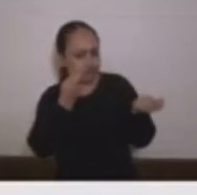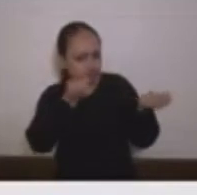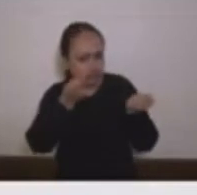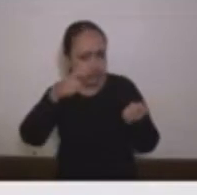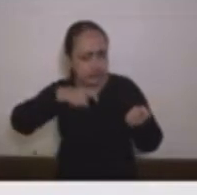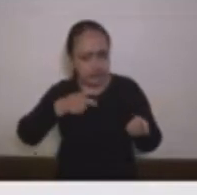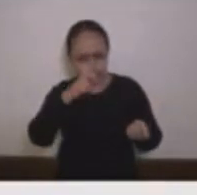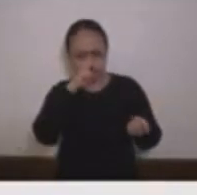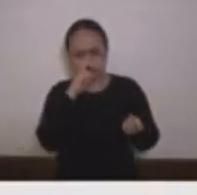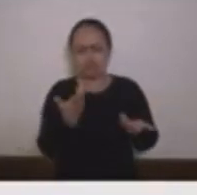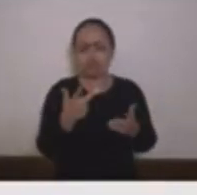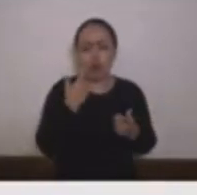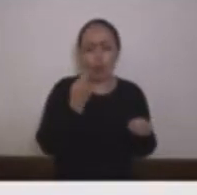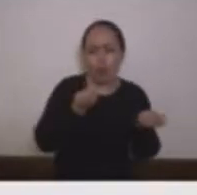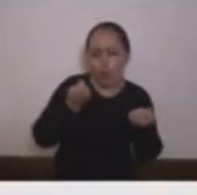patrimonio